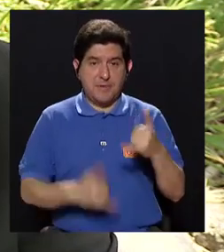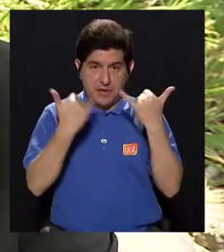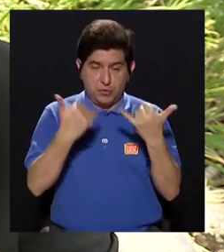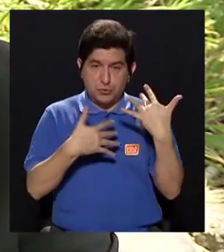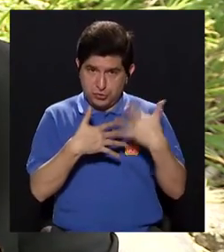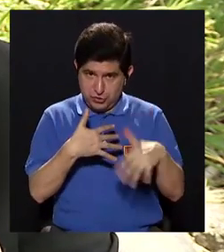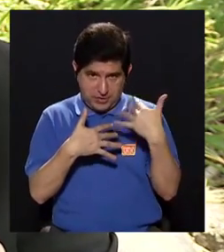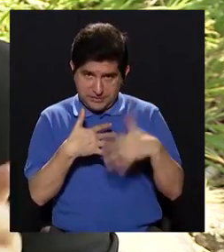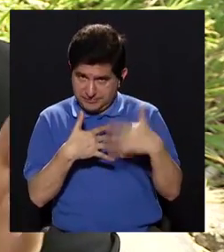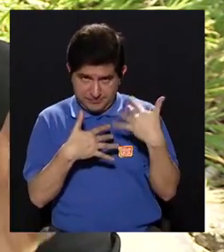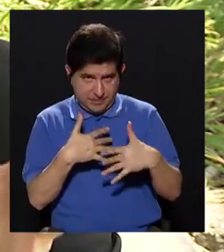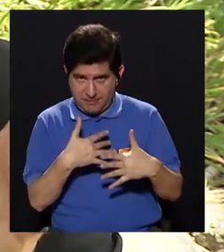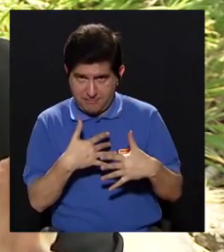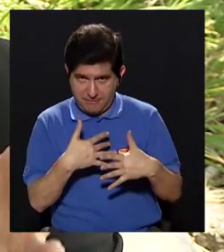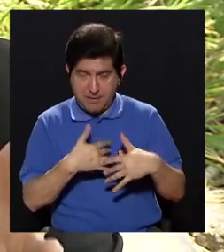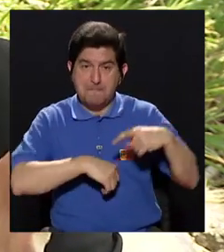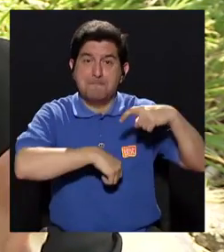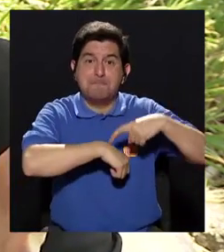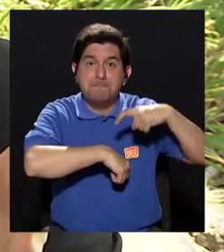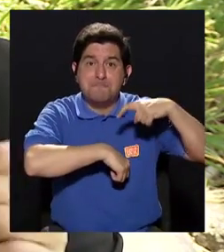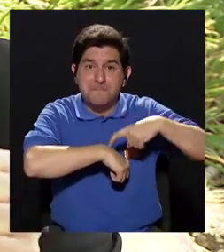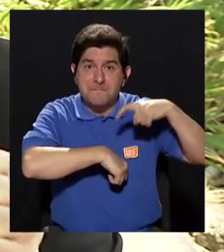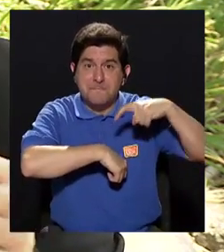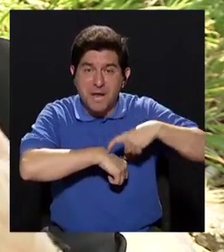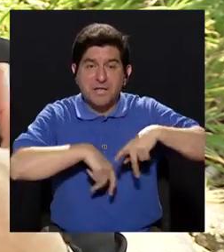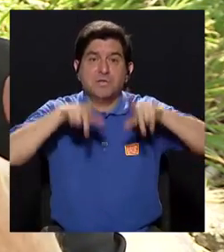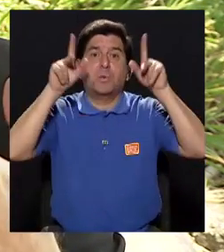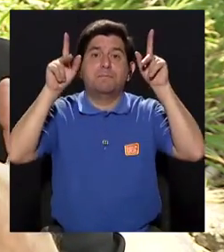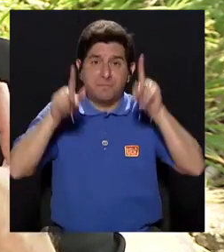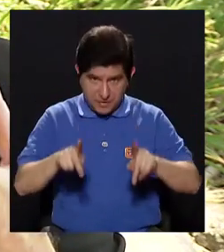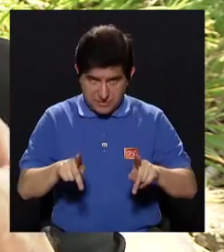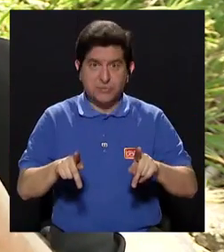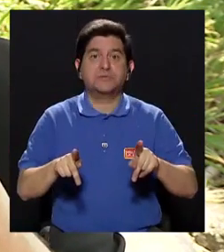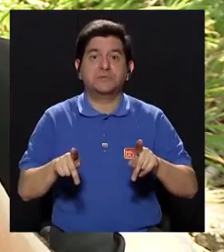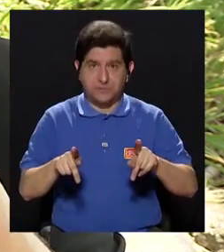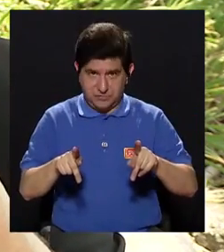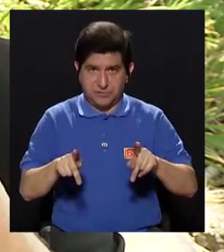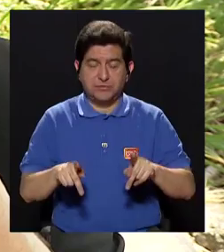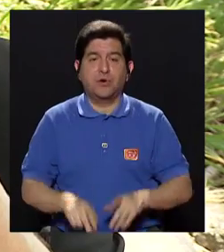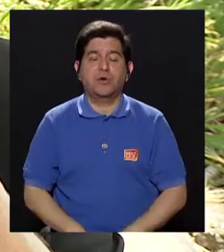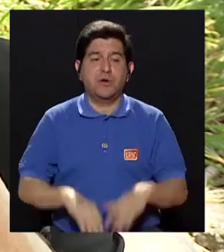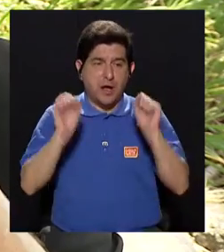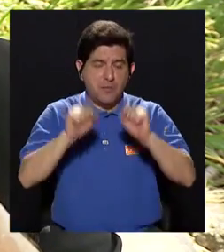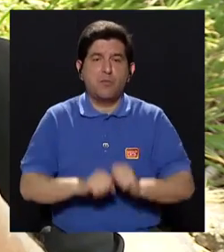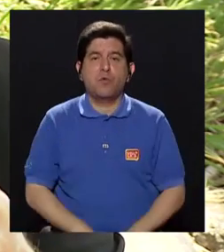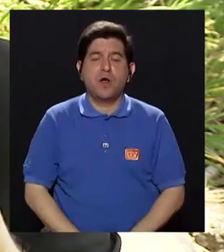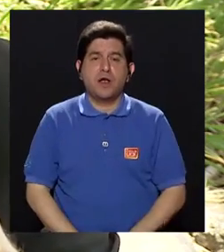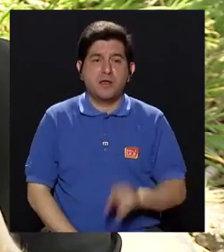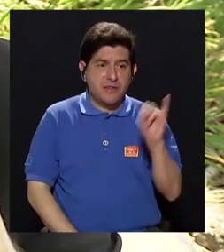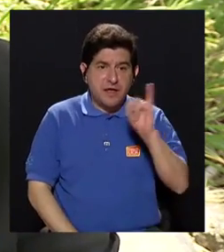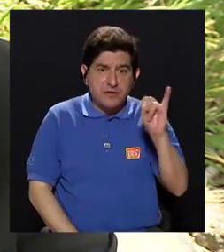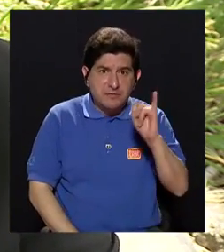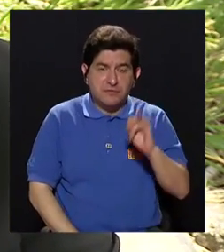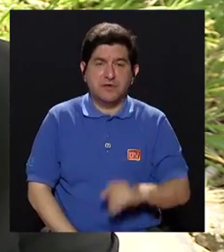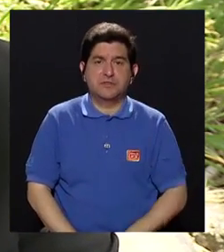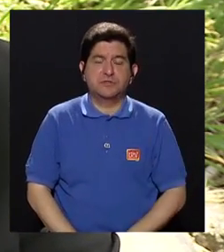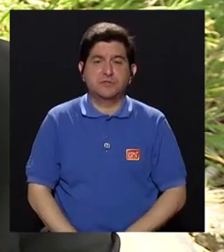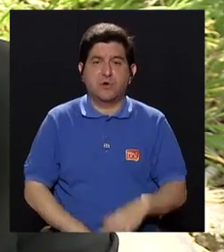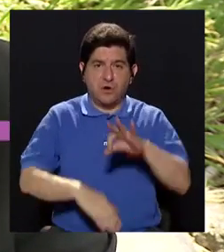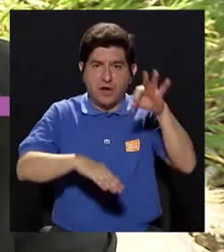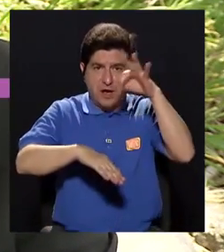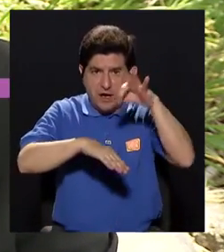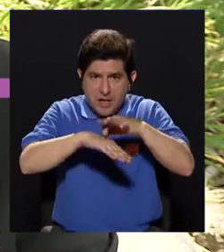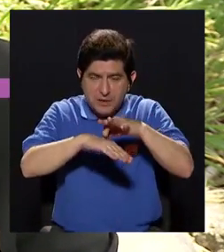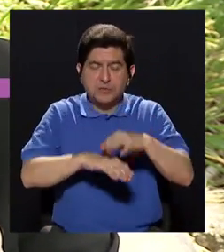virus en la sangre, que es el momento en el cual la persona se vuelve infecciosa para el mosquito, es un periodo